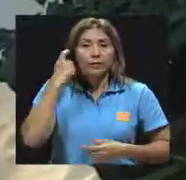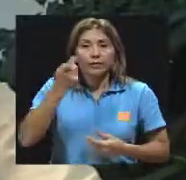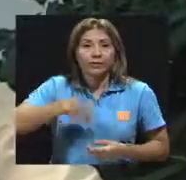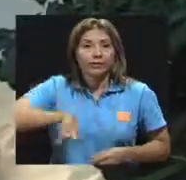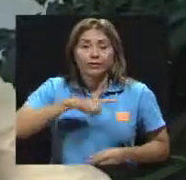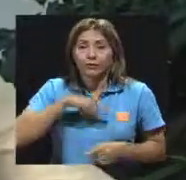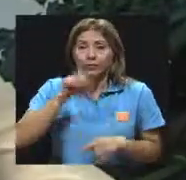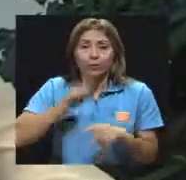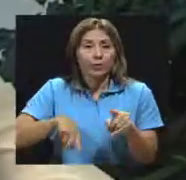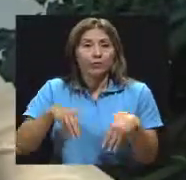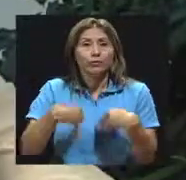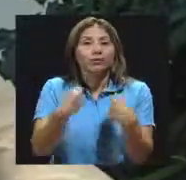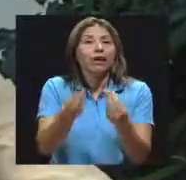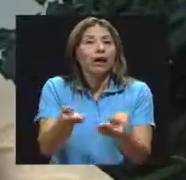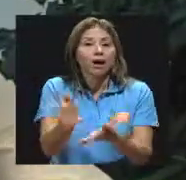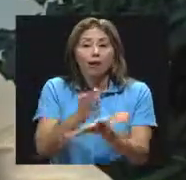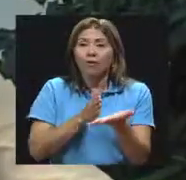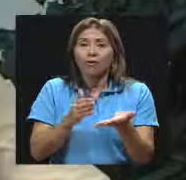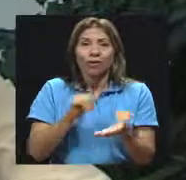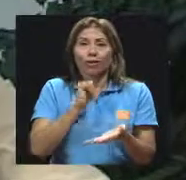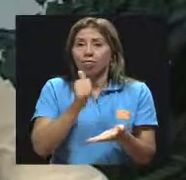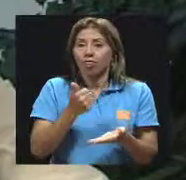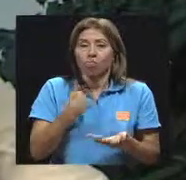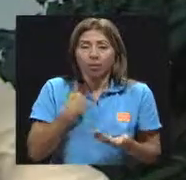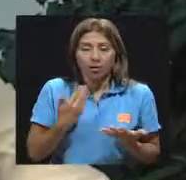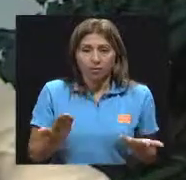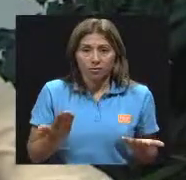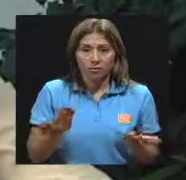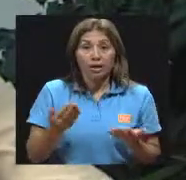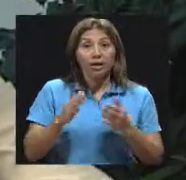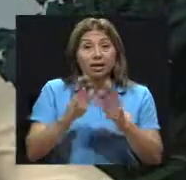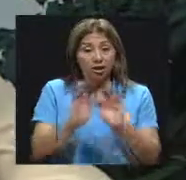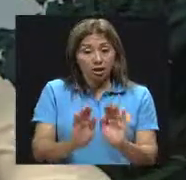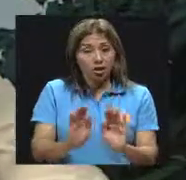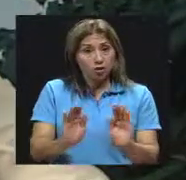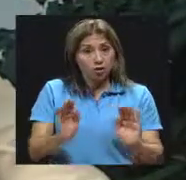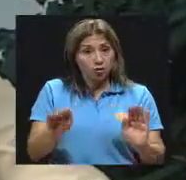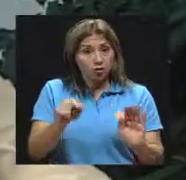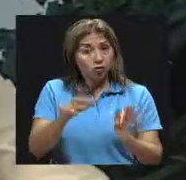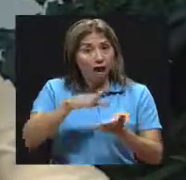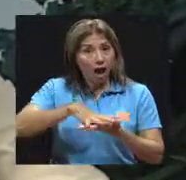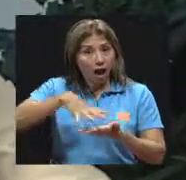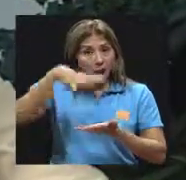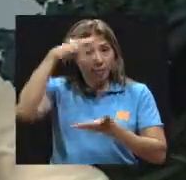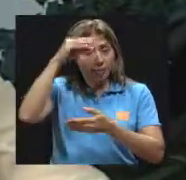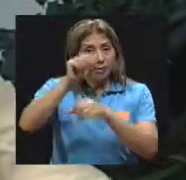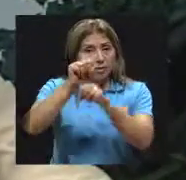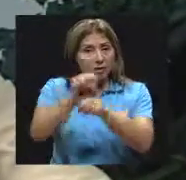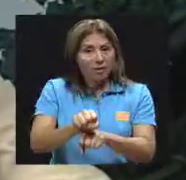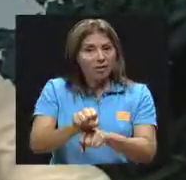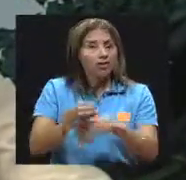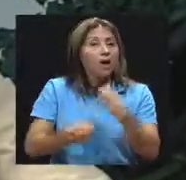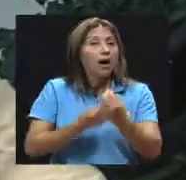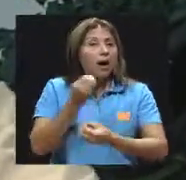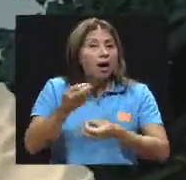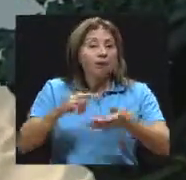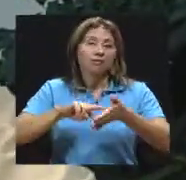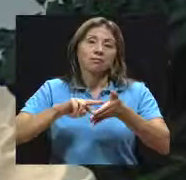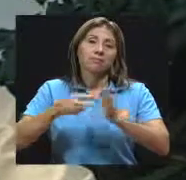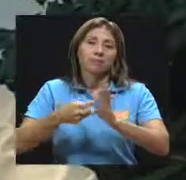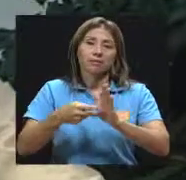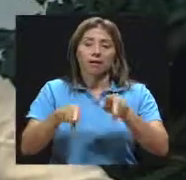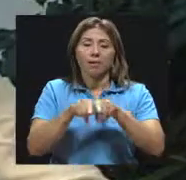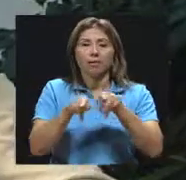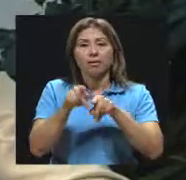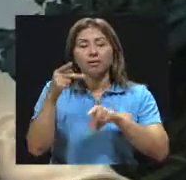tenemos. Para poder que los niños desde edades muy pequeñas, ellos aprendan un hábito, el padre de familia tiene que tener ese hábito